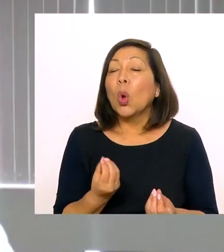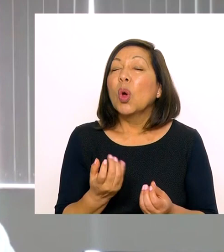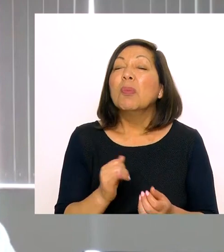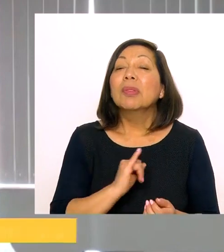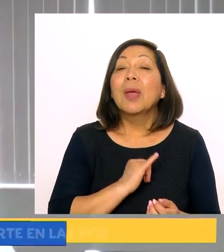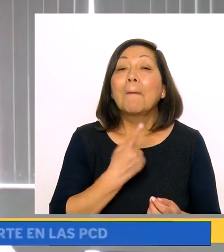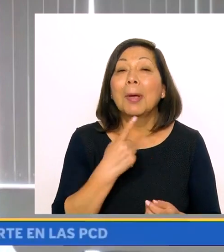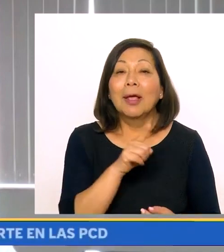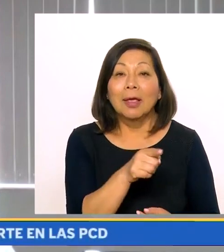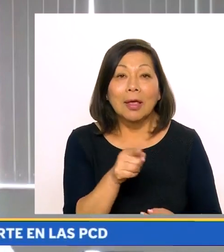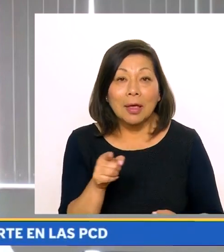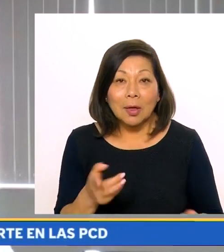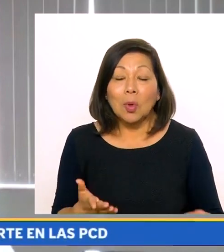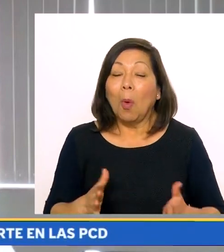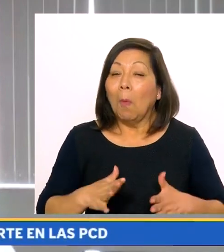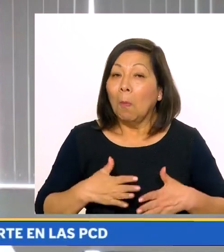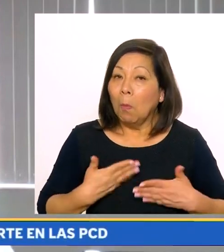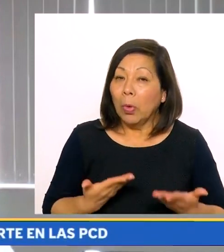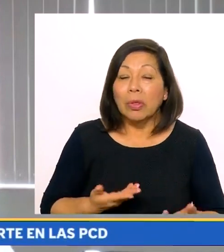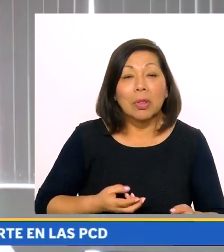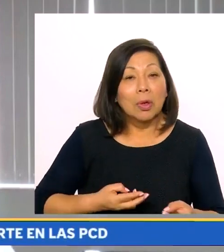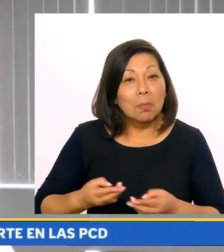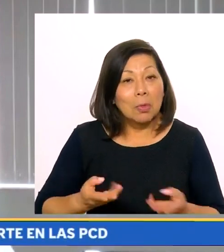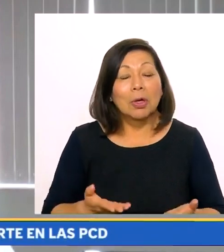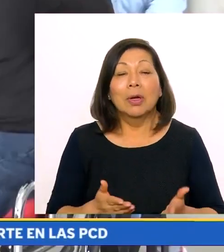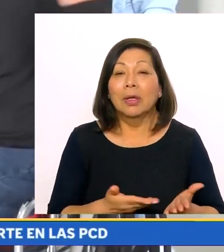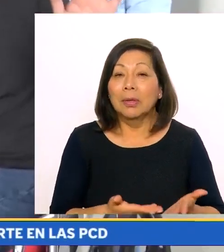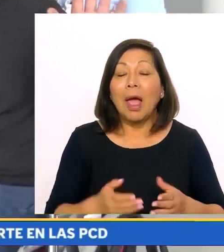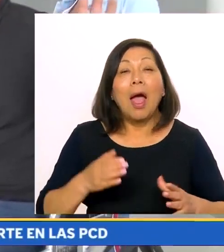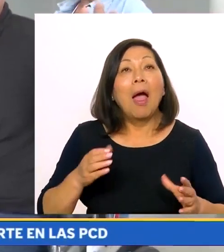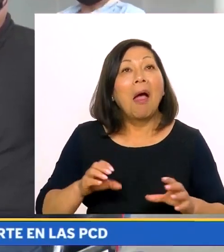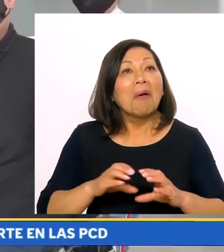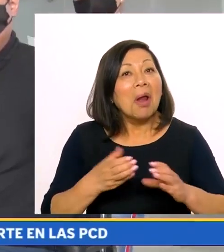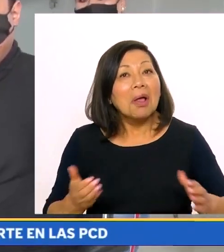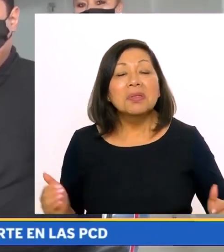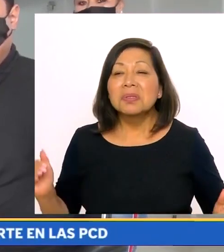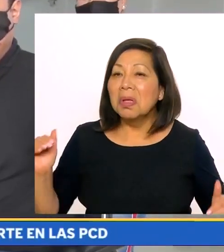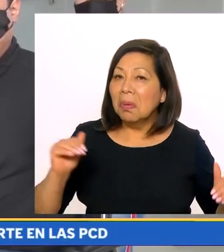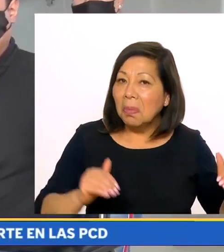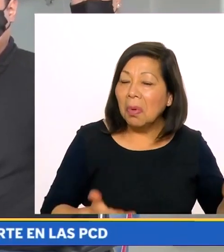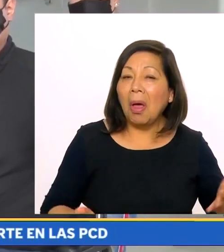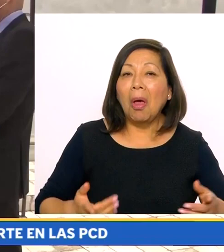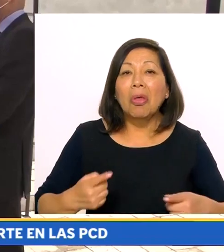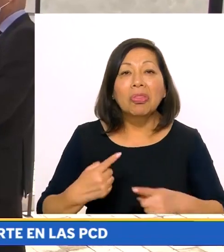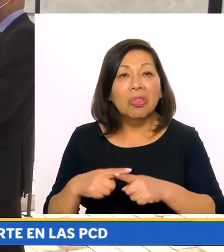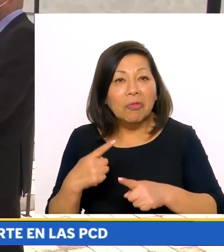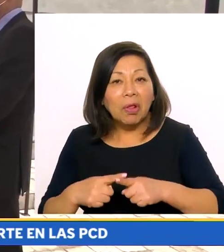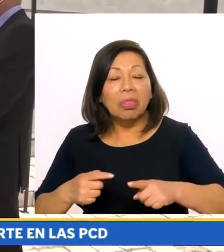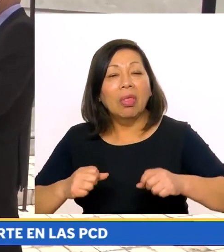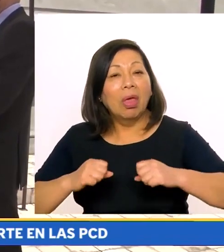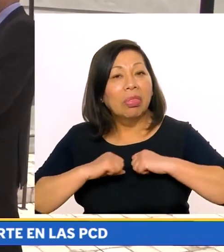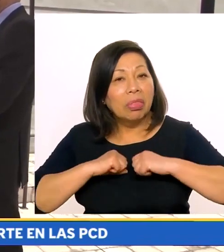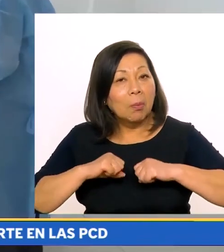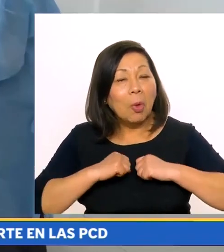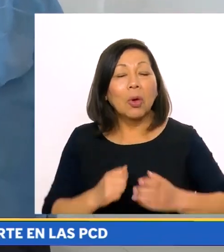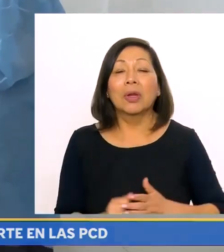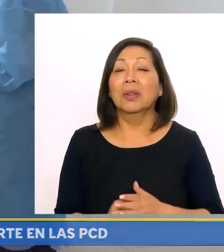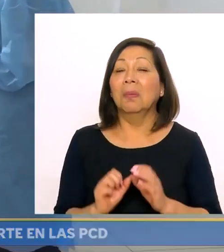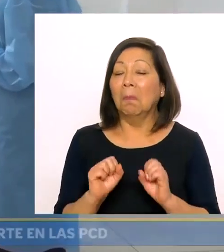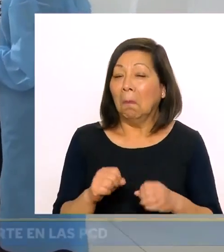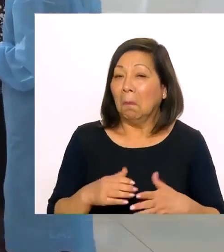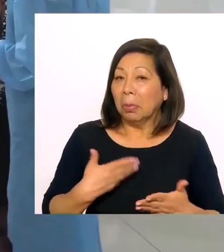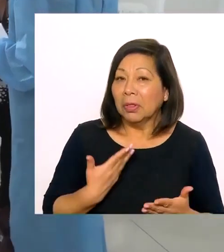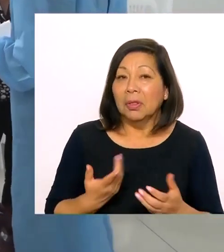somapeta, a los alcaldes, ver cómo identificamos para que ellos puedan, después movilizarse y llevar clases de natación y una variedad de